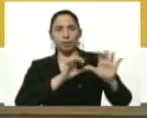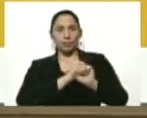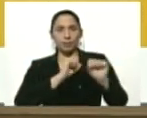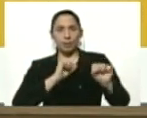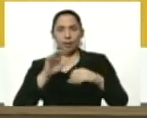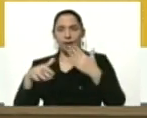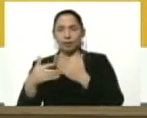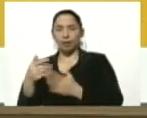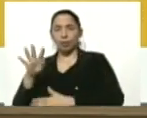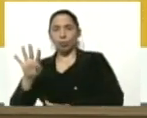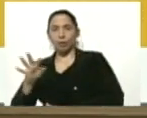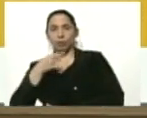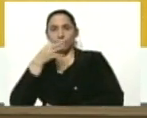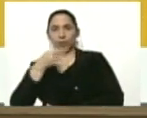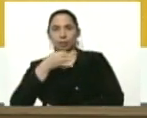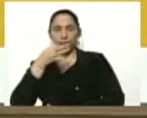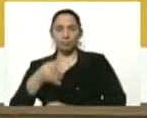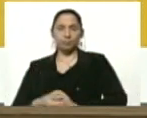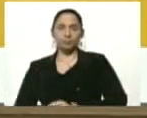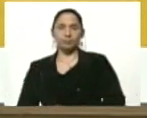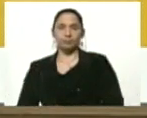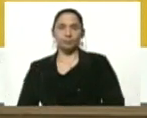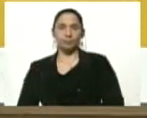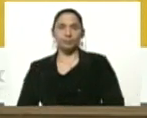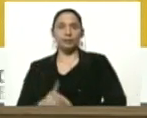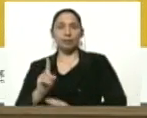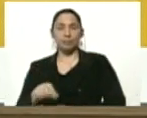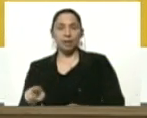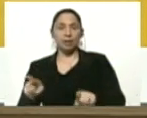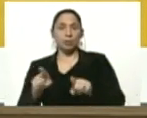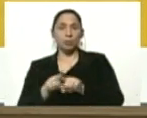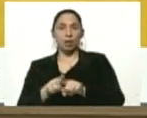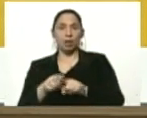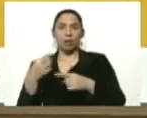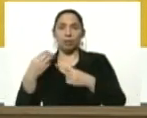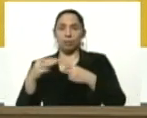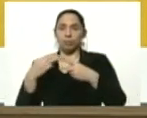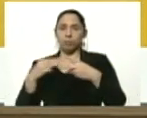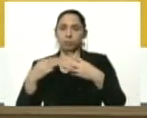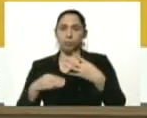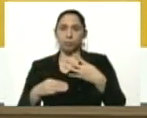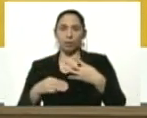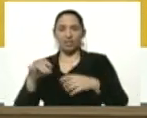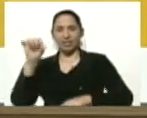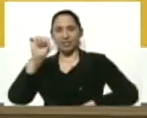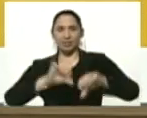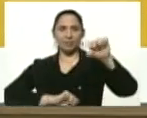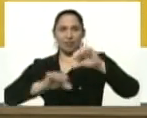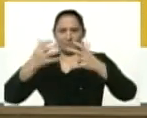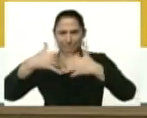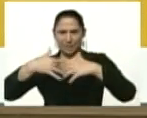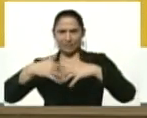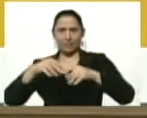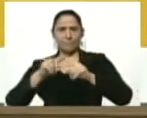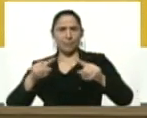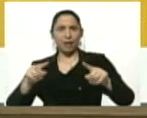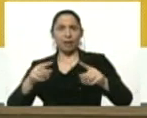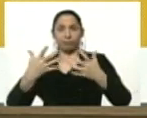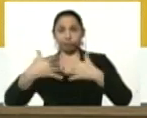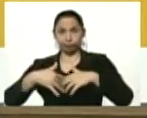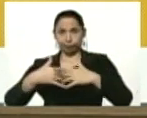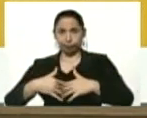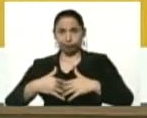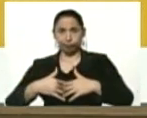4 de la tarde. Igualmente la industria de materia prima química para la agroindustria,